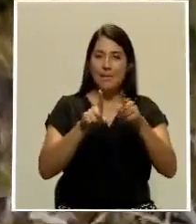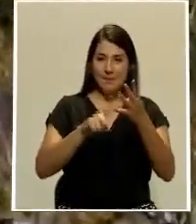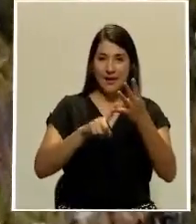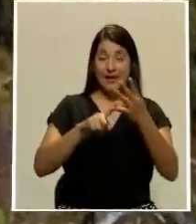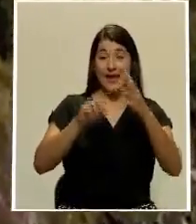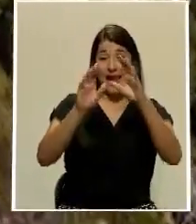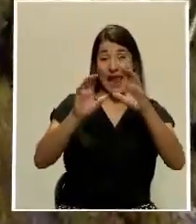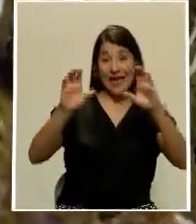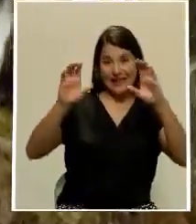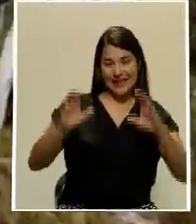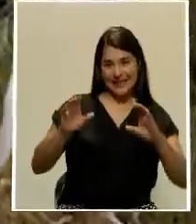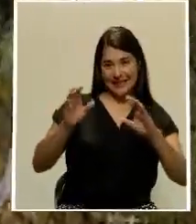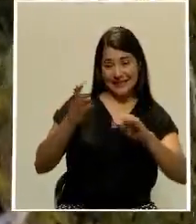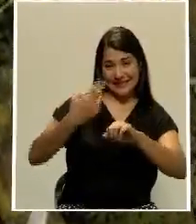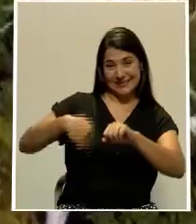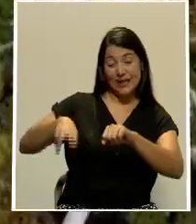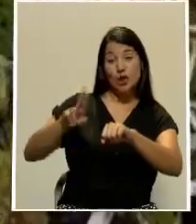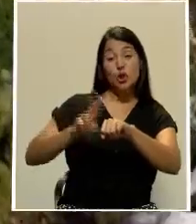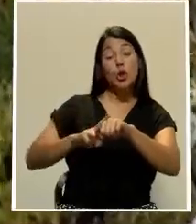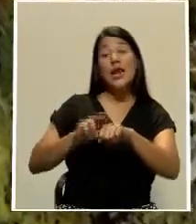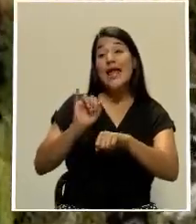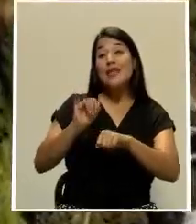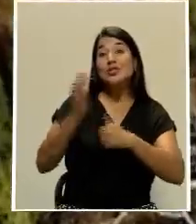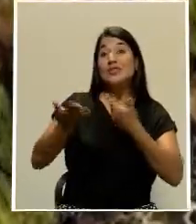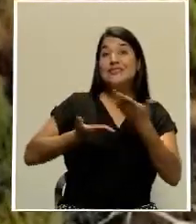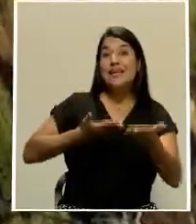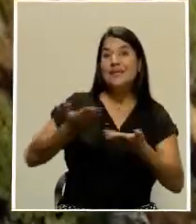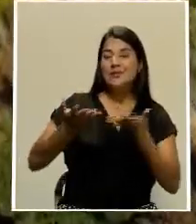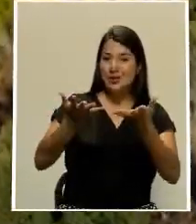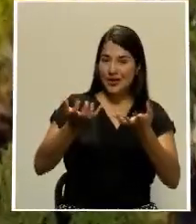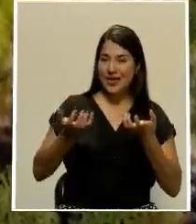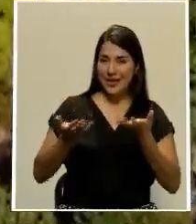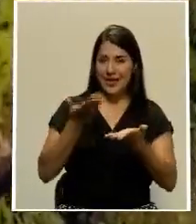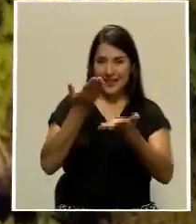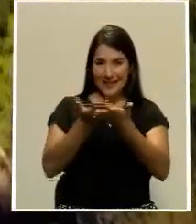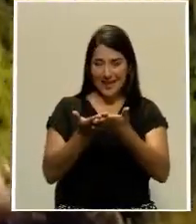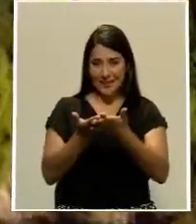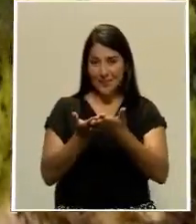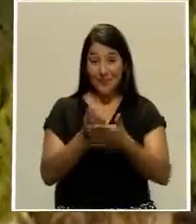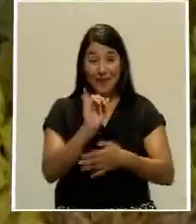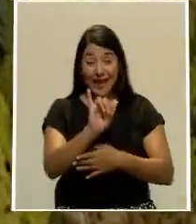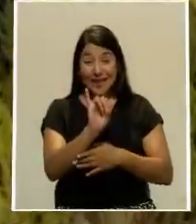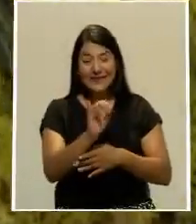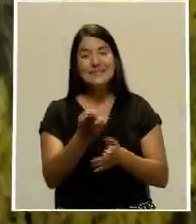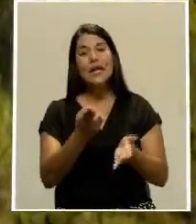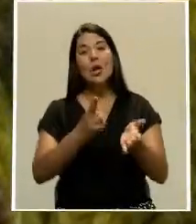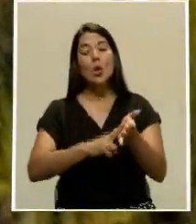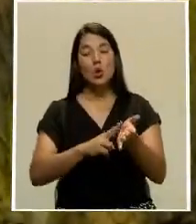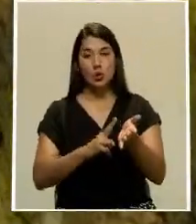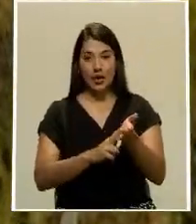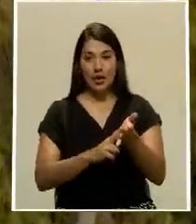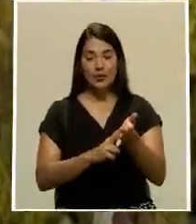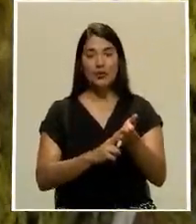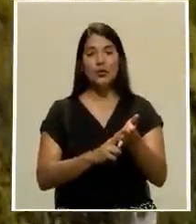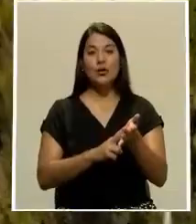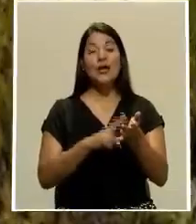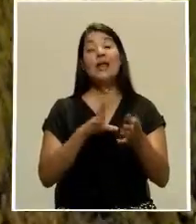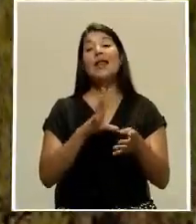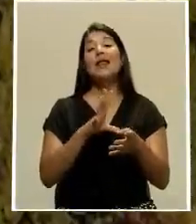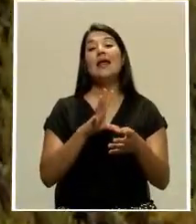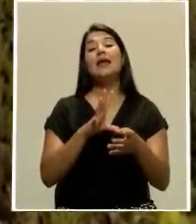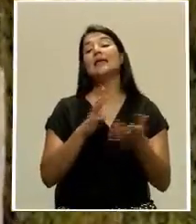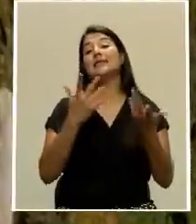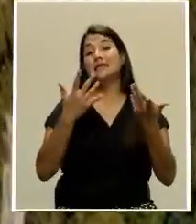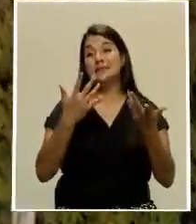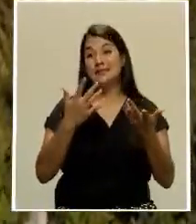naturaleza, parte de esos servicios que se esperan ofrecer. Este consorcio es parte, el que quedó adjudicado, de la